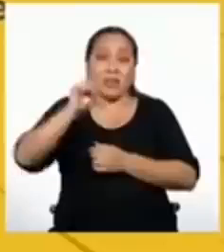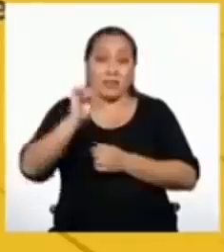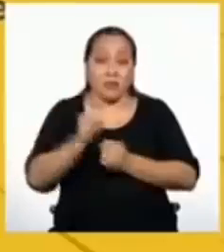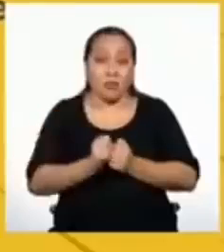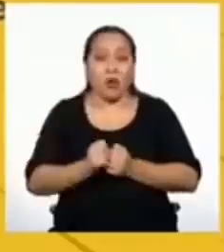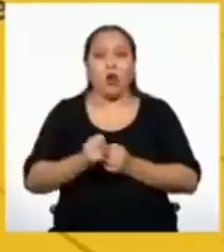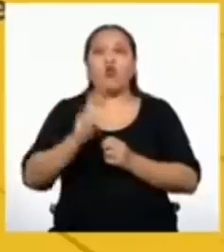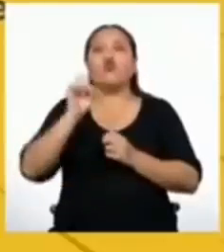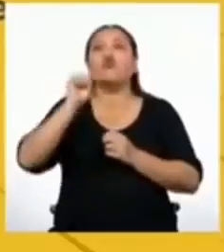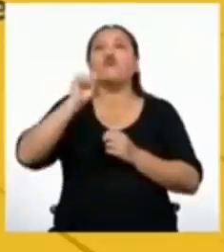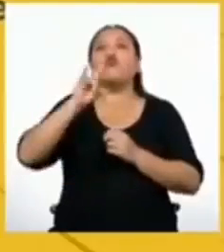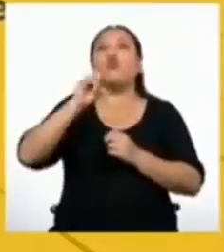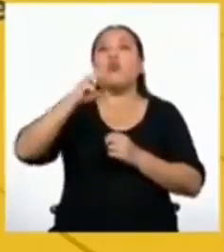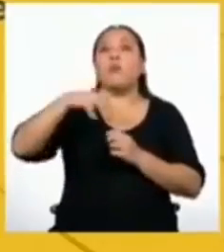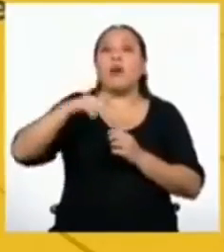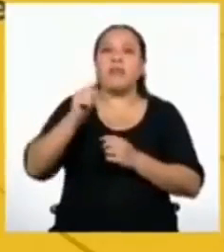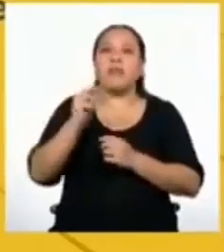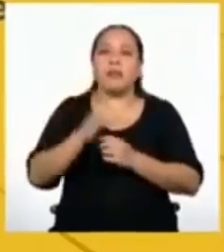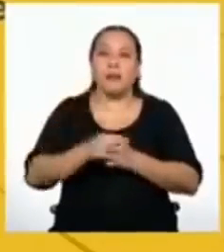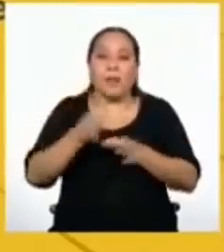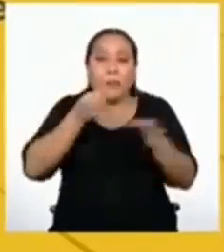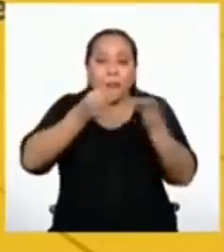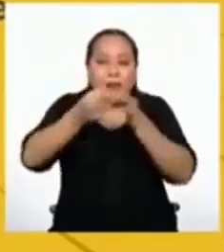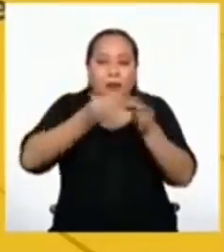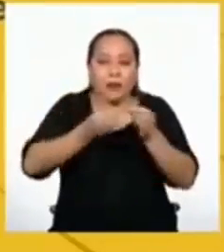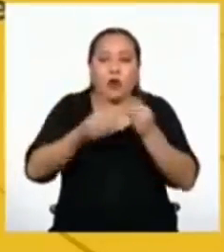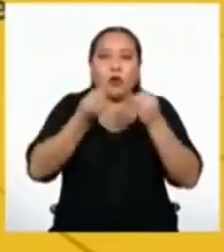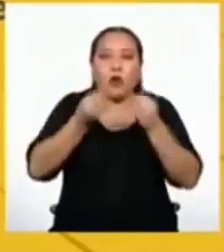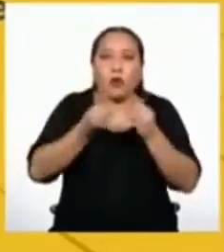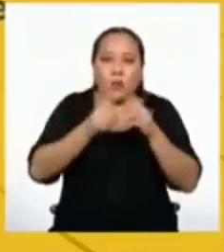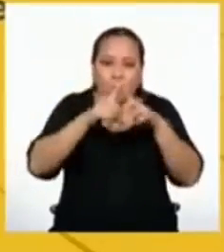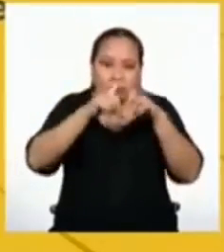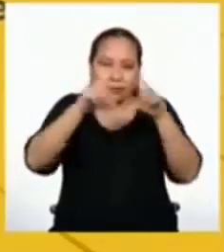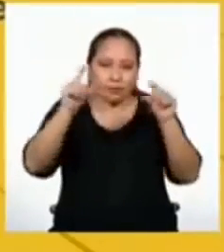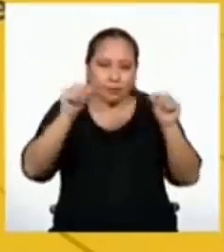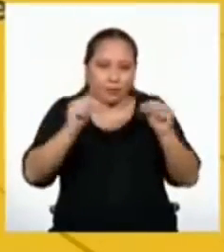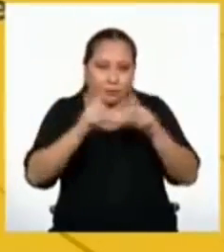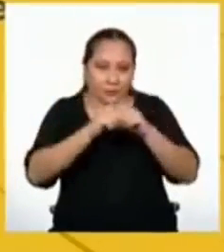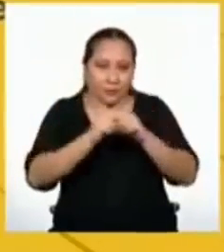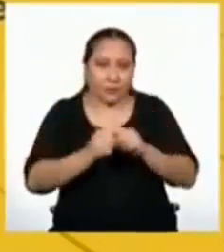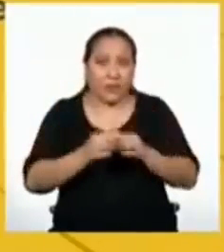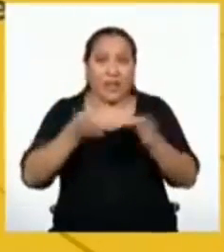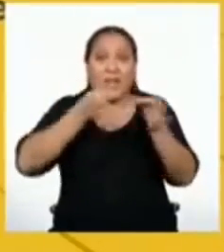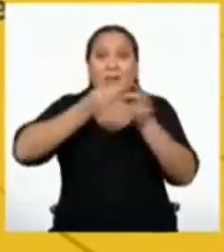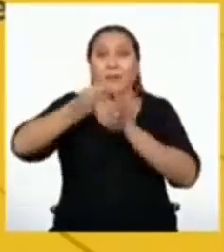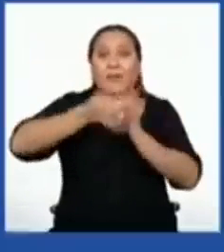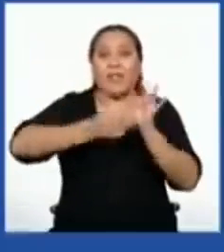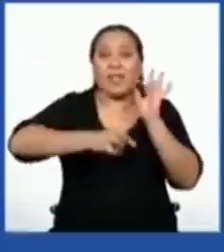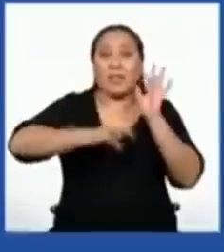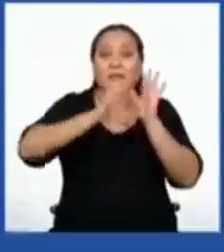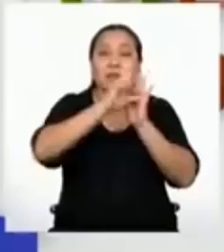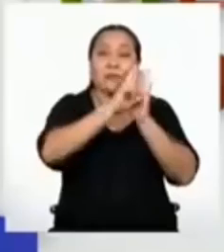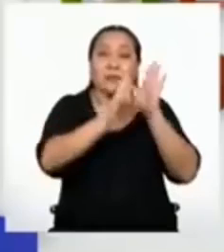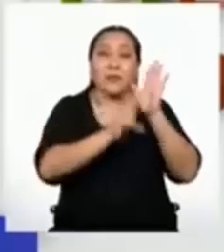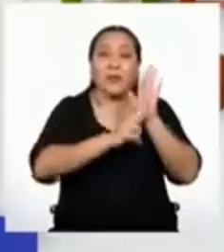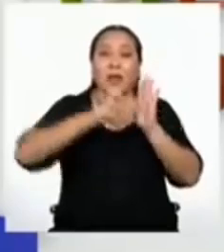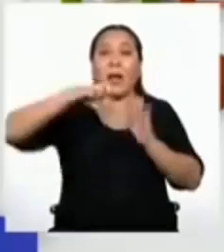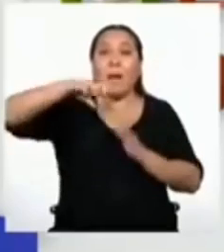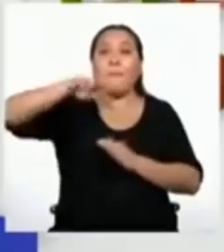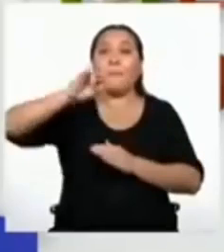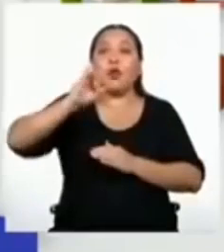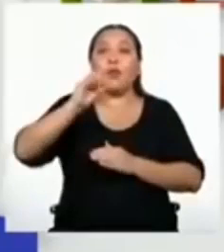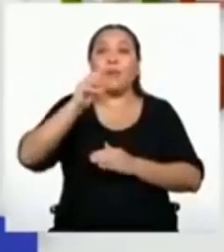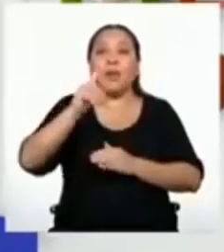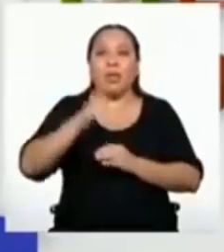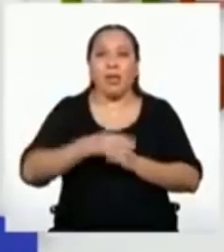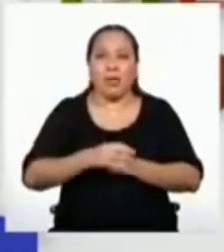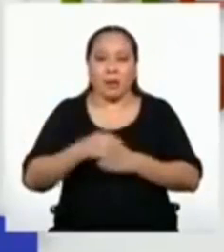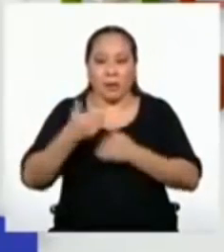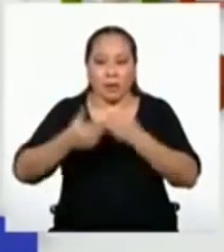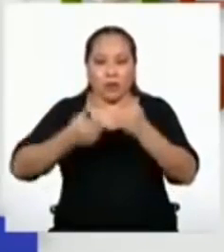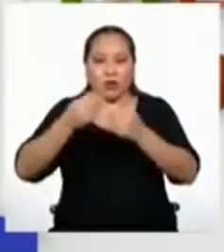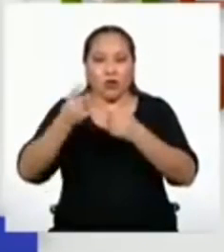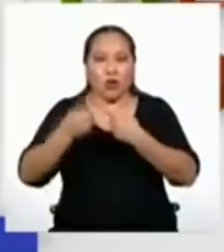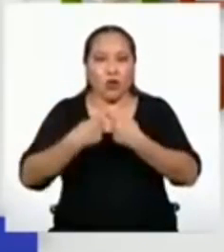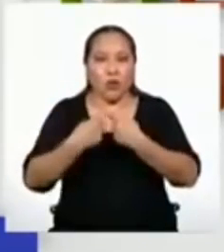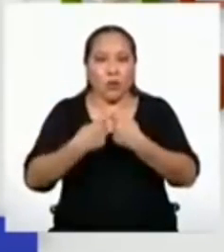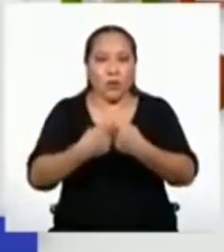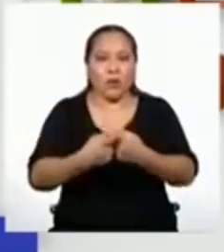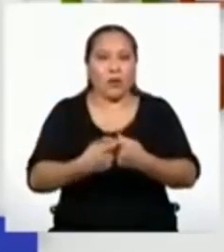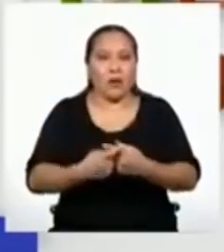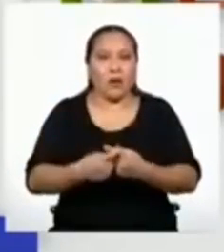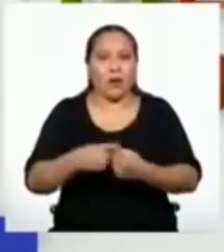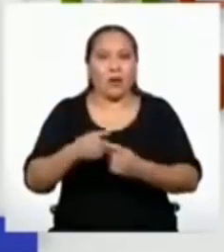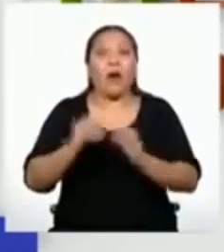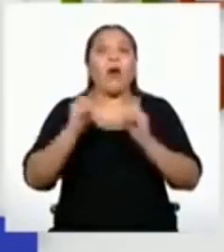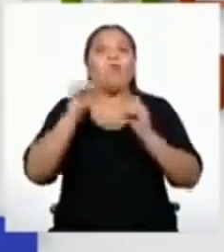detalladamente cómo se calculan y describe las propiedades de la progresión geométrica. No olvides incluir ejemplos.